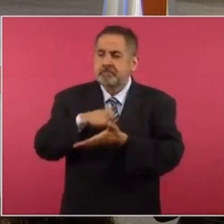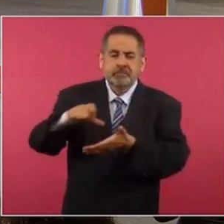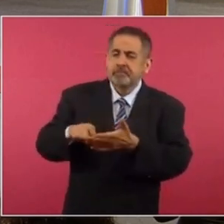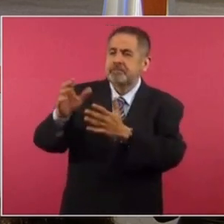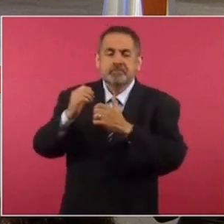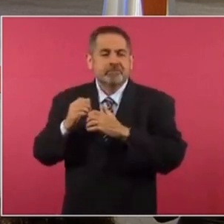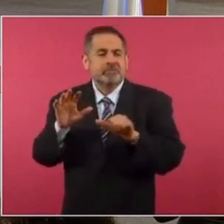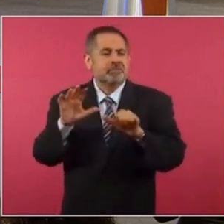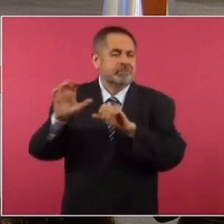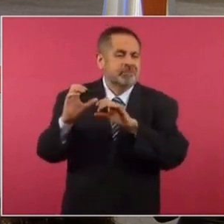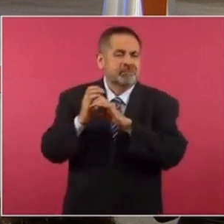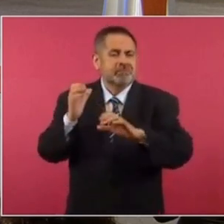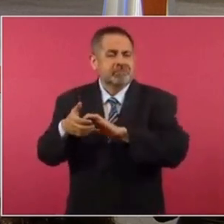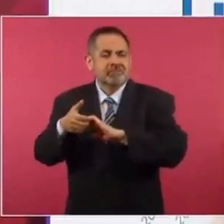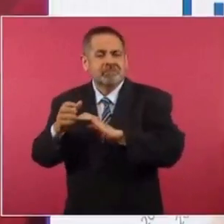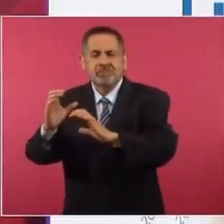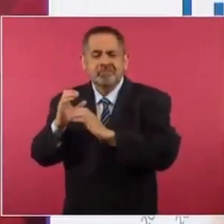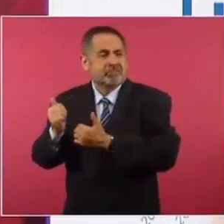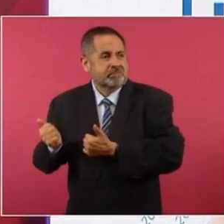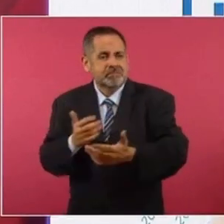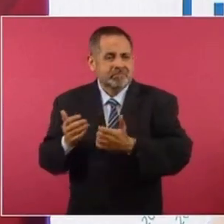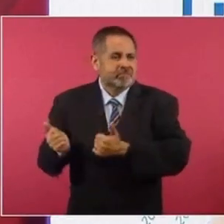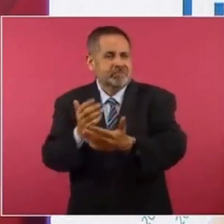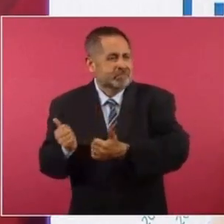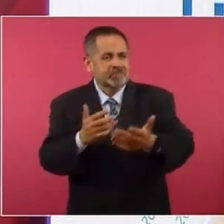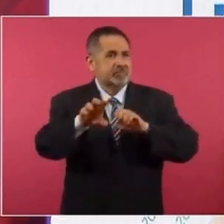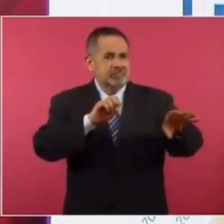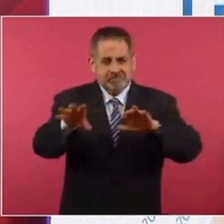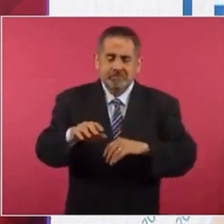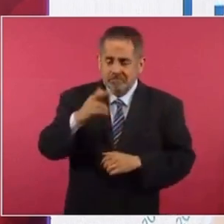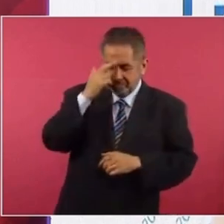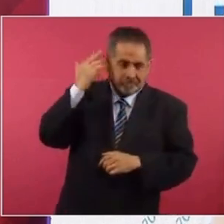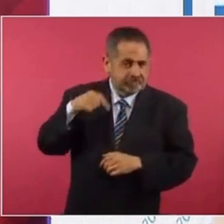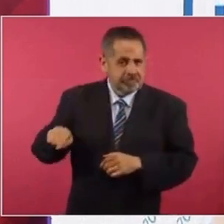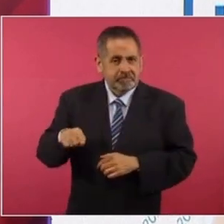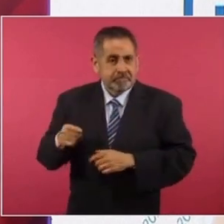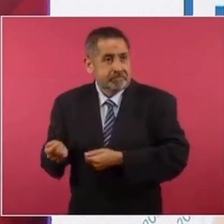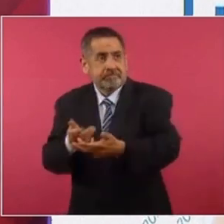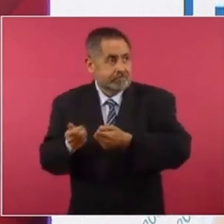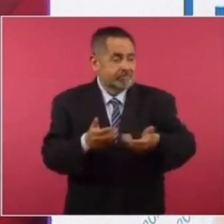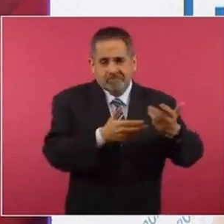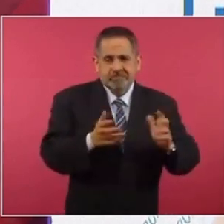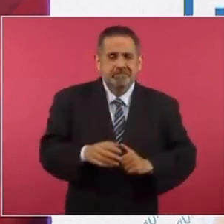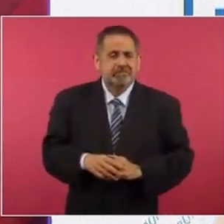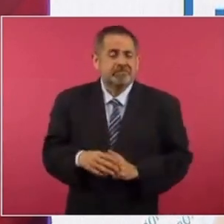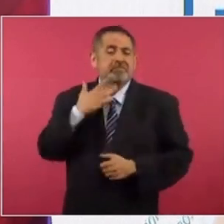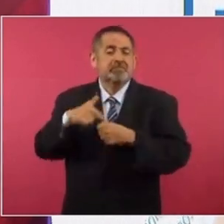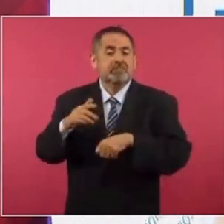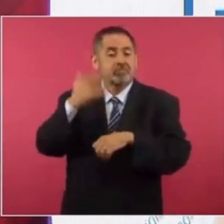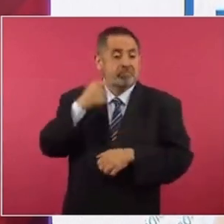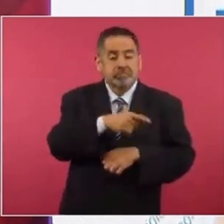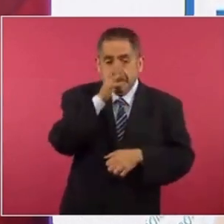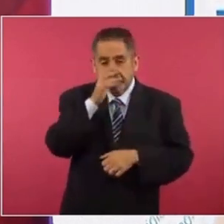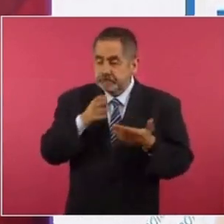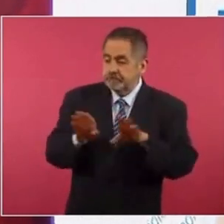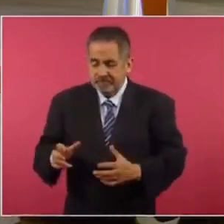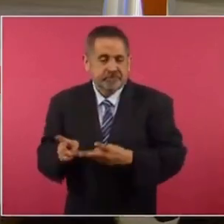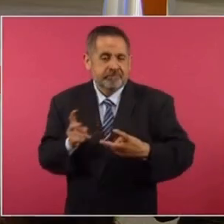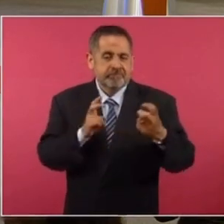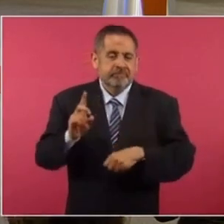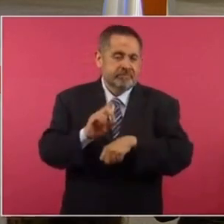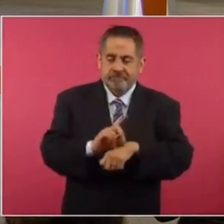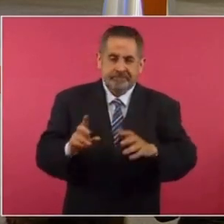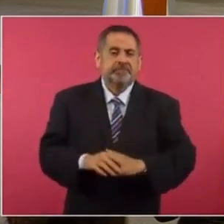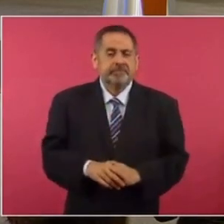de más de 600 pipas autotanques para transportar gasolina porque no lo podíamos hacer por los ductos.